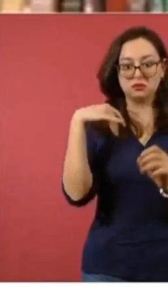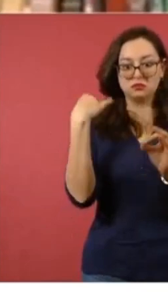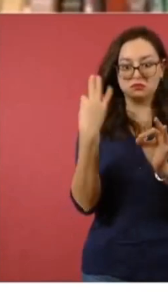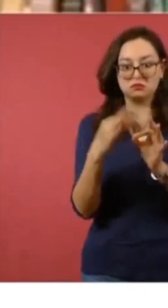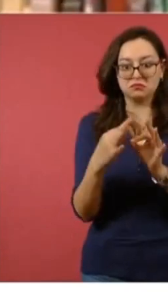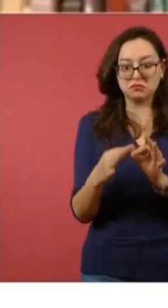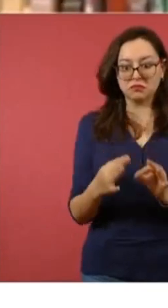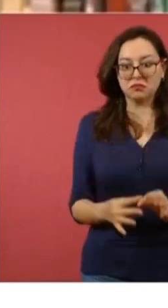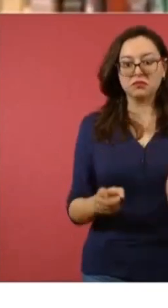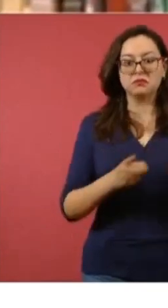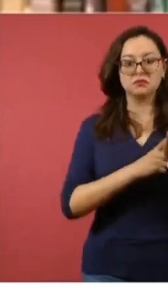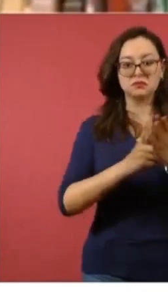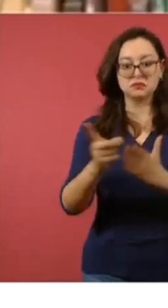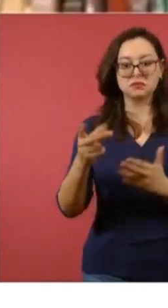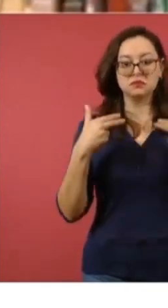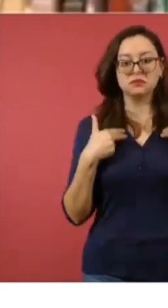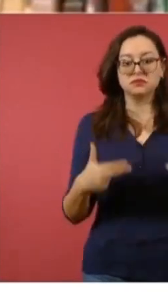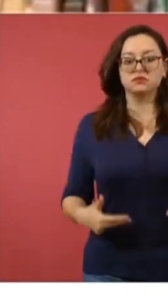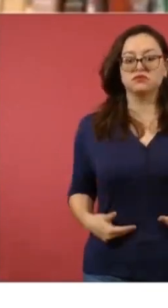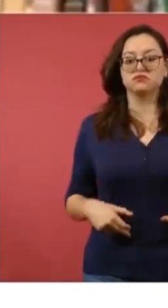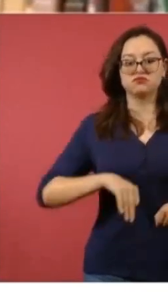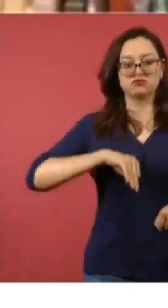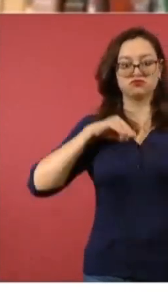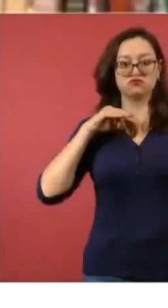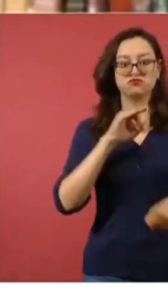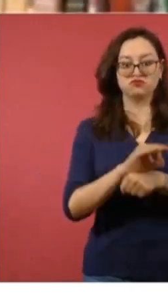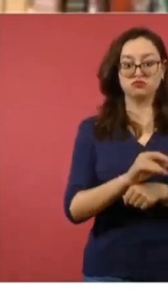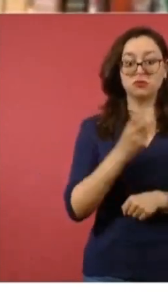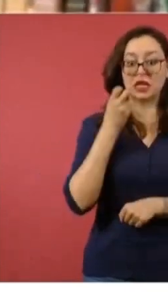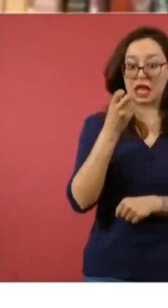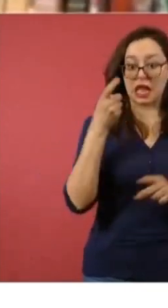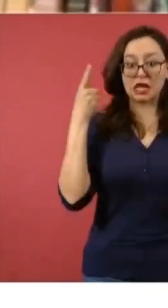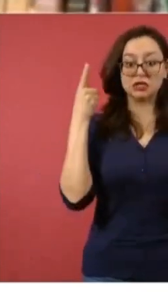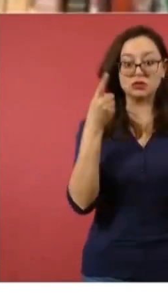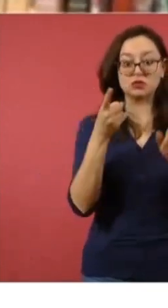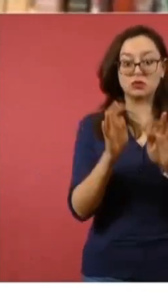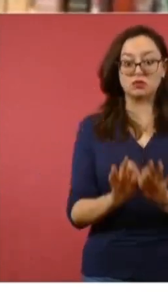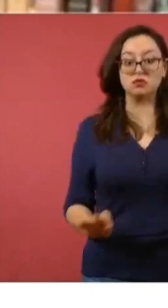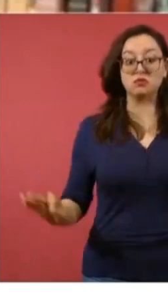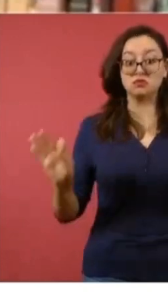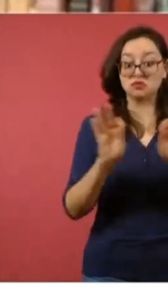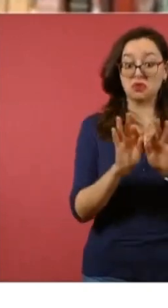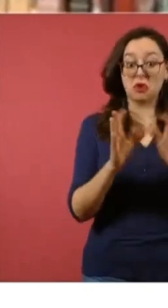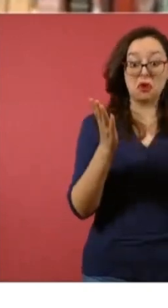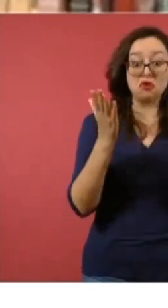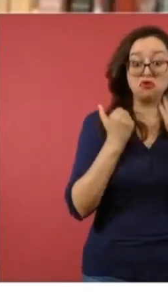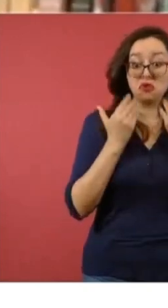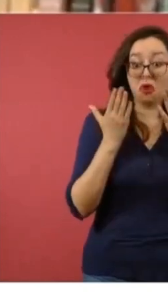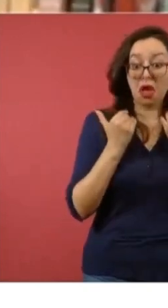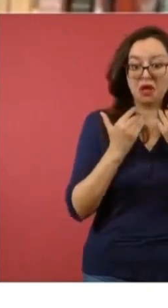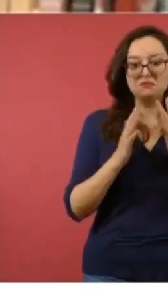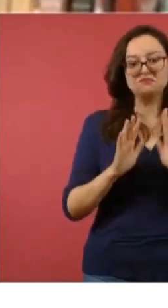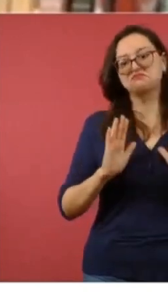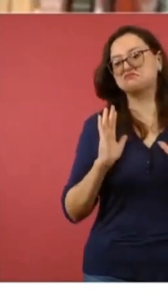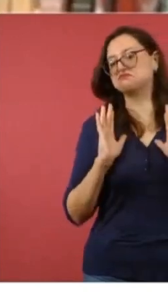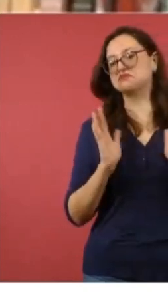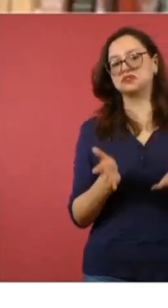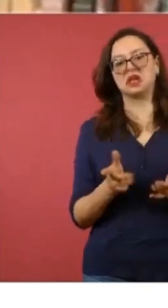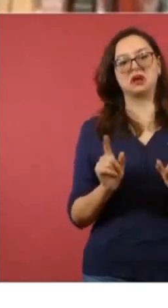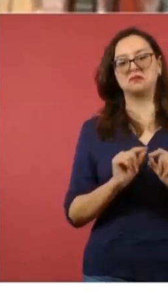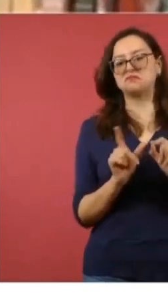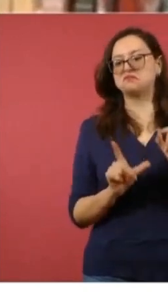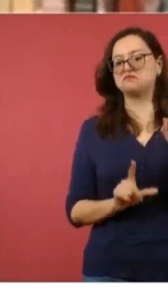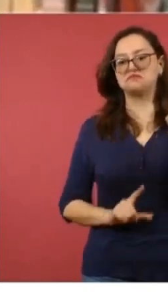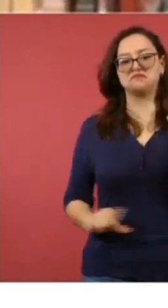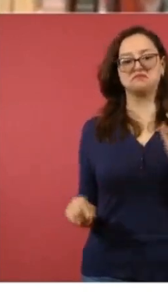derechos humanos, porque eso es finalmente lo importante, esto es para acabar. Entraríamos en